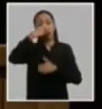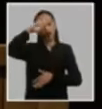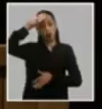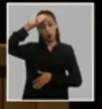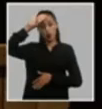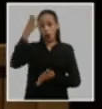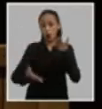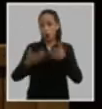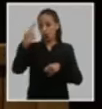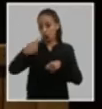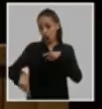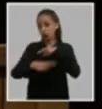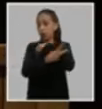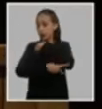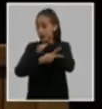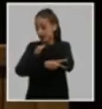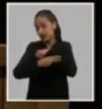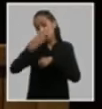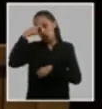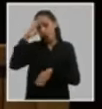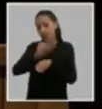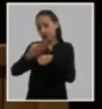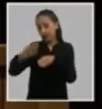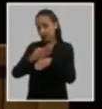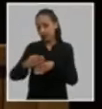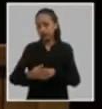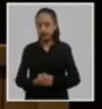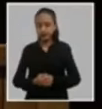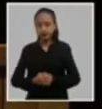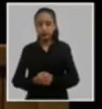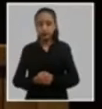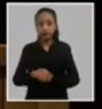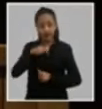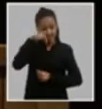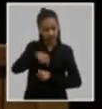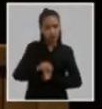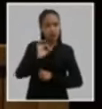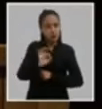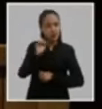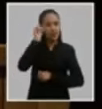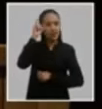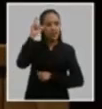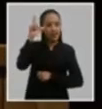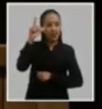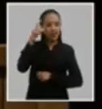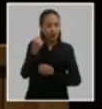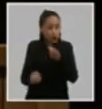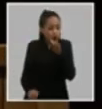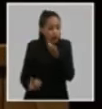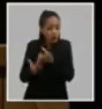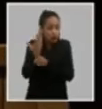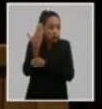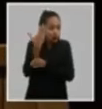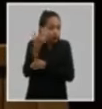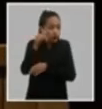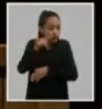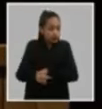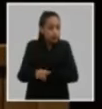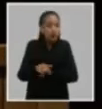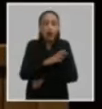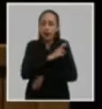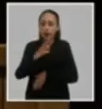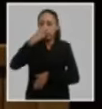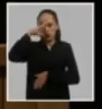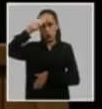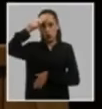traer a nuestro día lo que se plantearon los fundadores de la revolución desde la selección y organización de los asaltantes